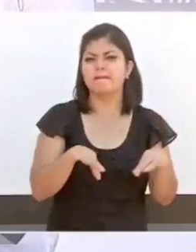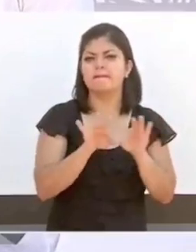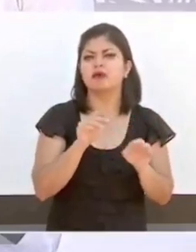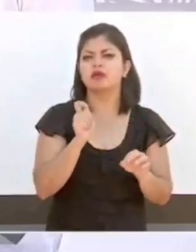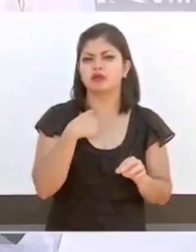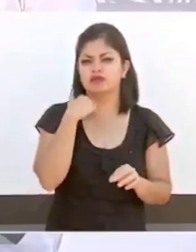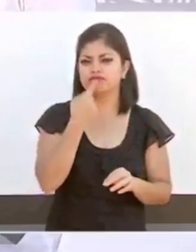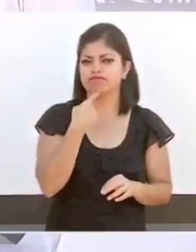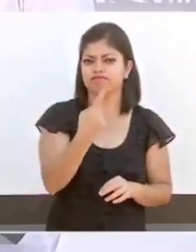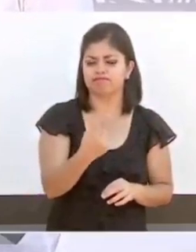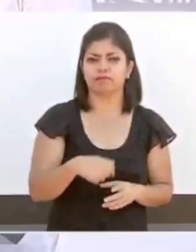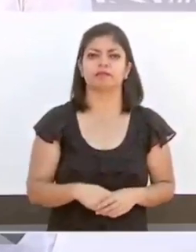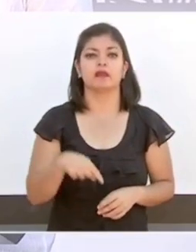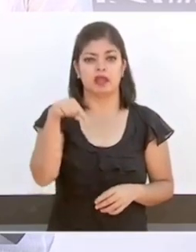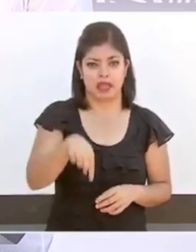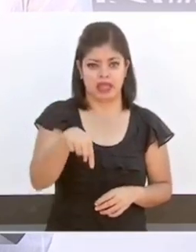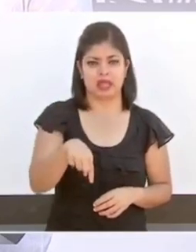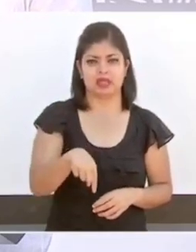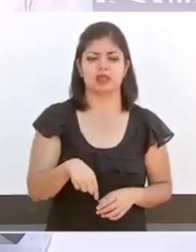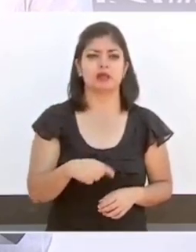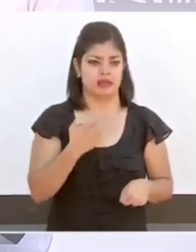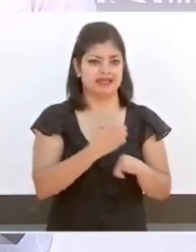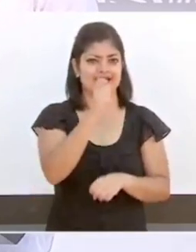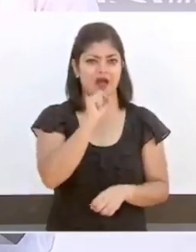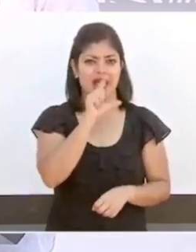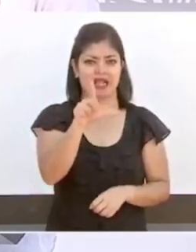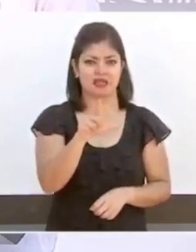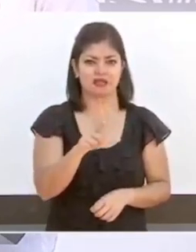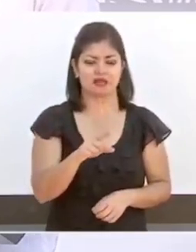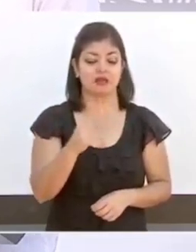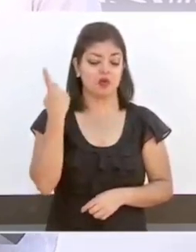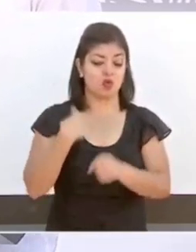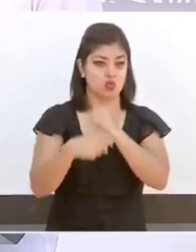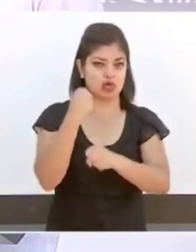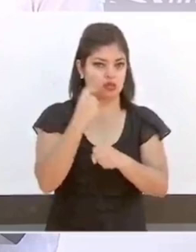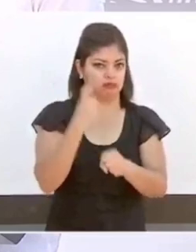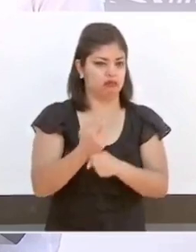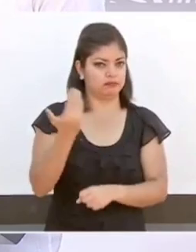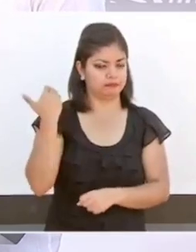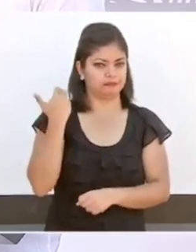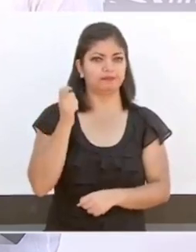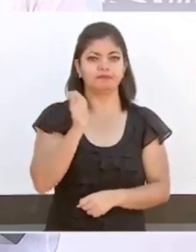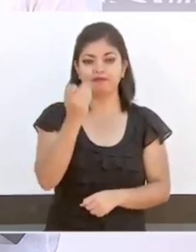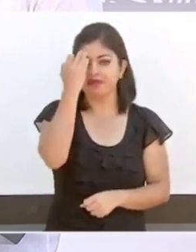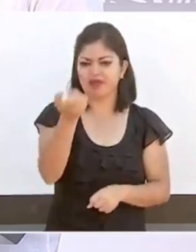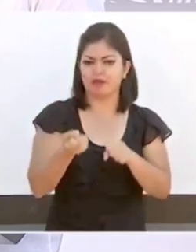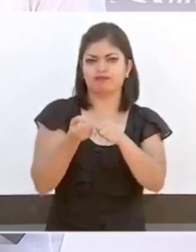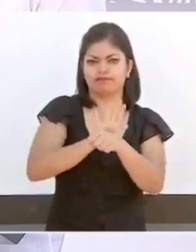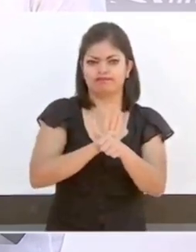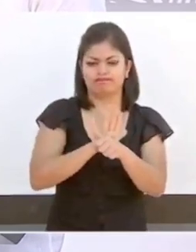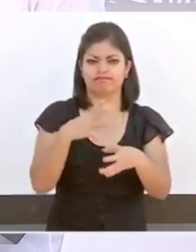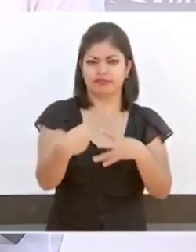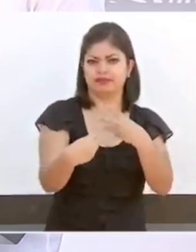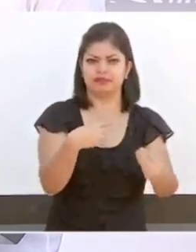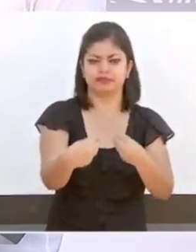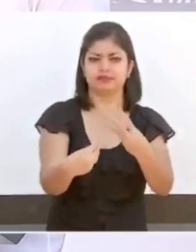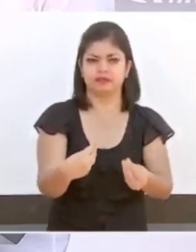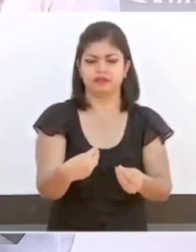Aquí en Jalisco, sobre todo el año pasado, con la pandemia se